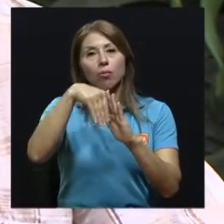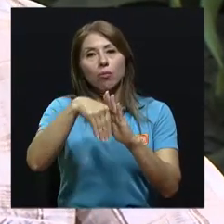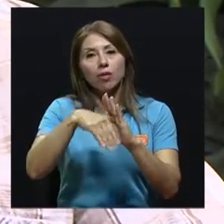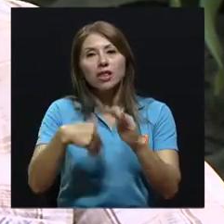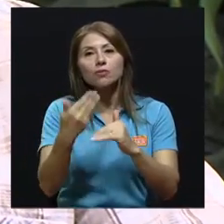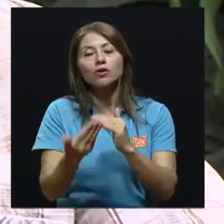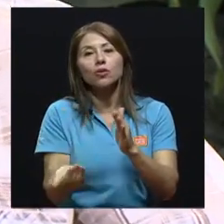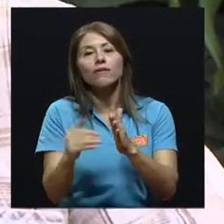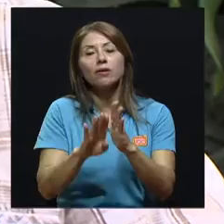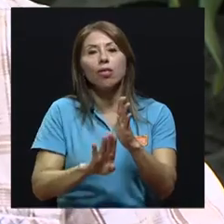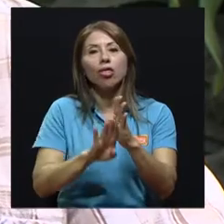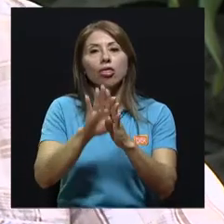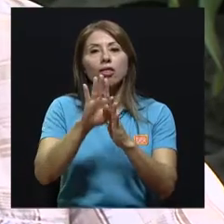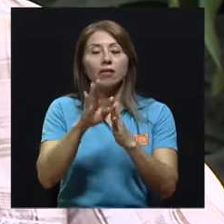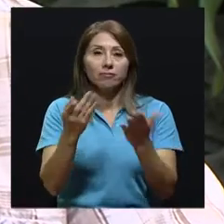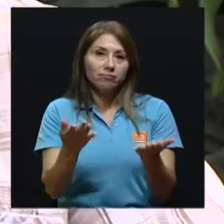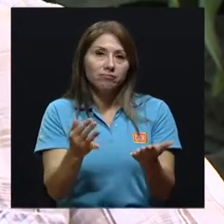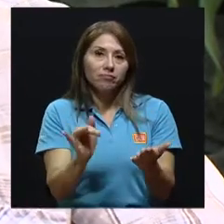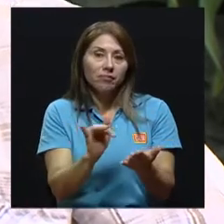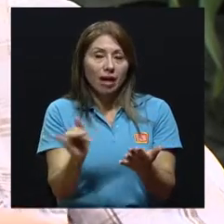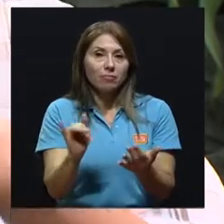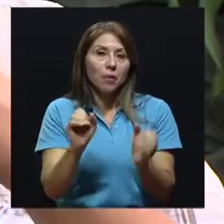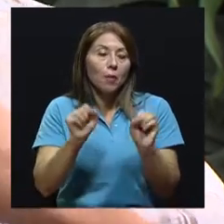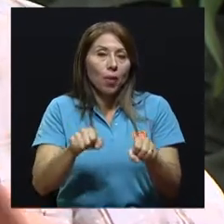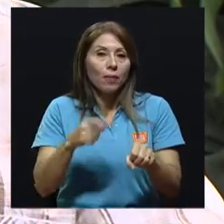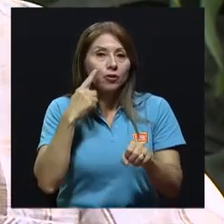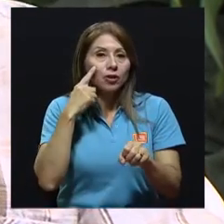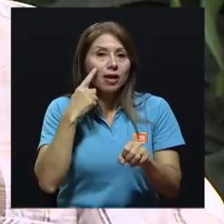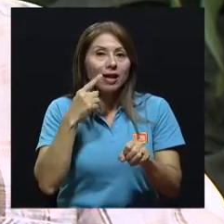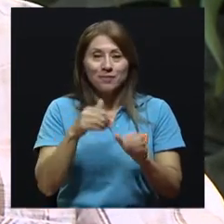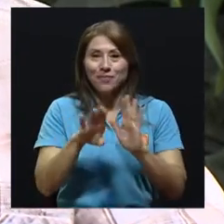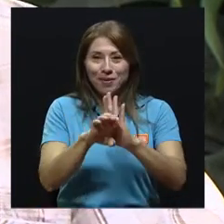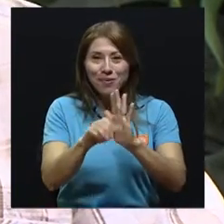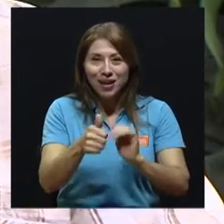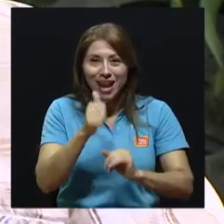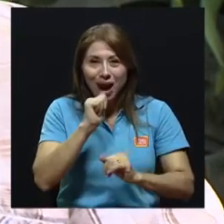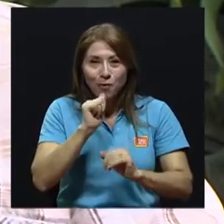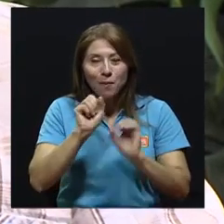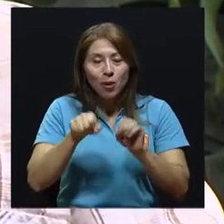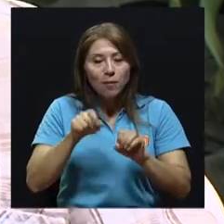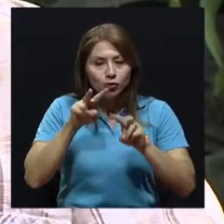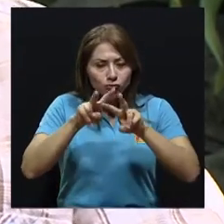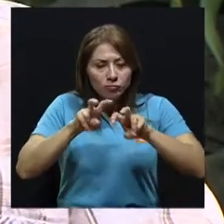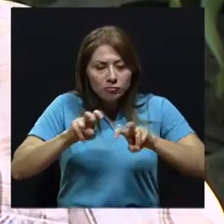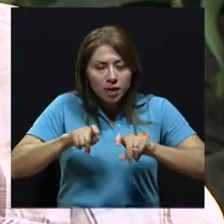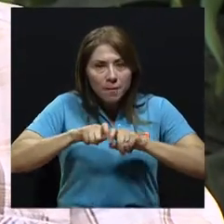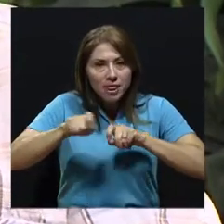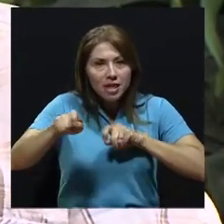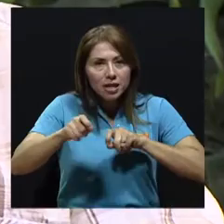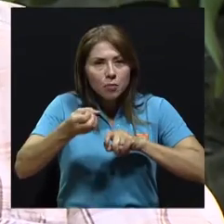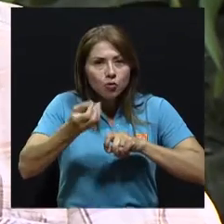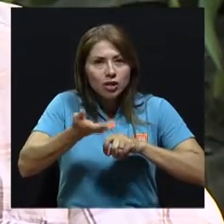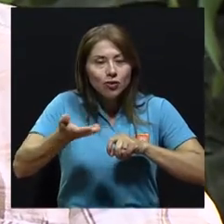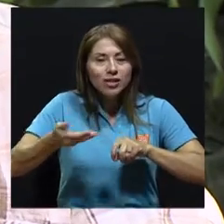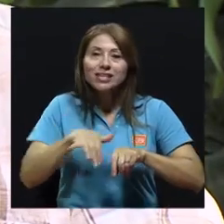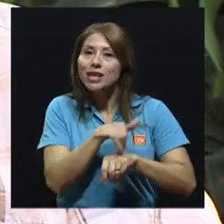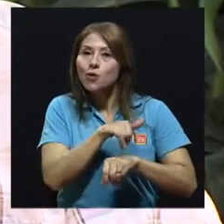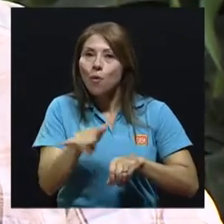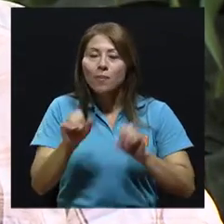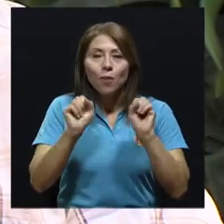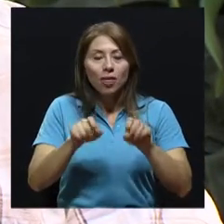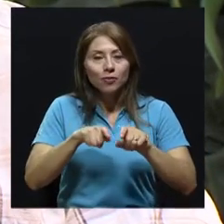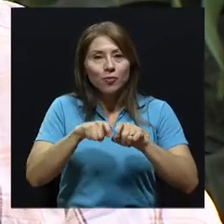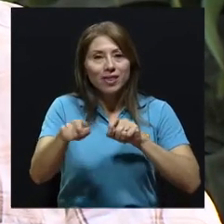montones, ¿verdad? Es igual que en el caso del agua. sea, podemos medir un montón de cosas en el agua, lo mismo en el aire. Entonces, lo que se hace normalmente es que se escogen